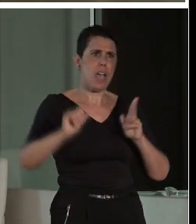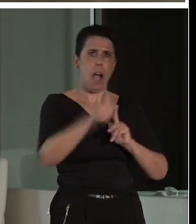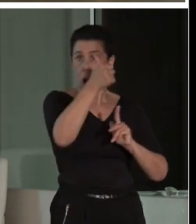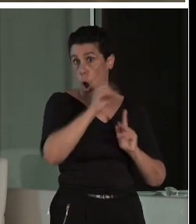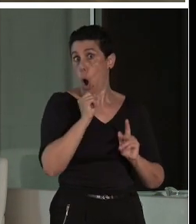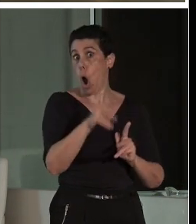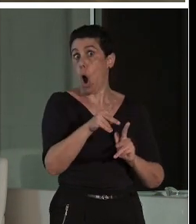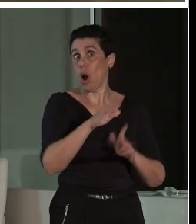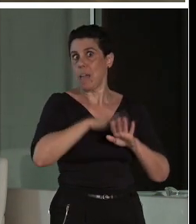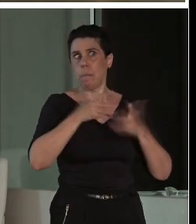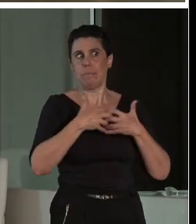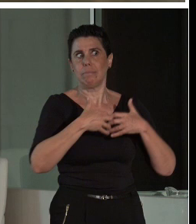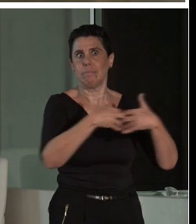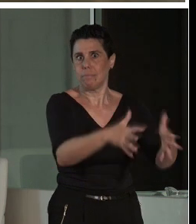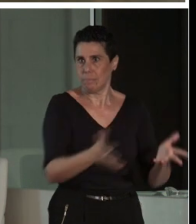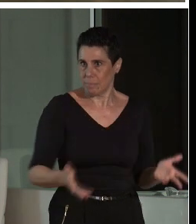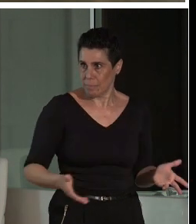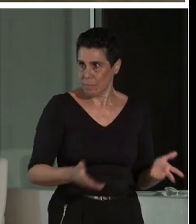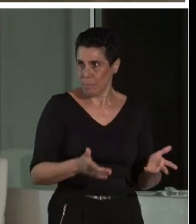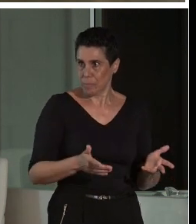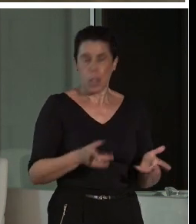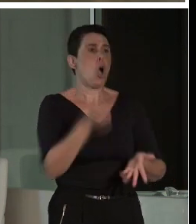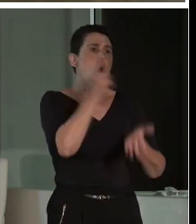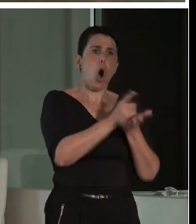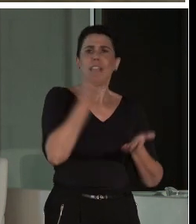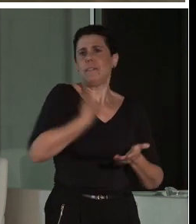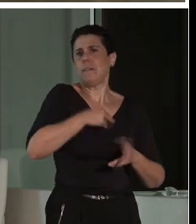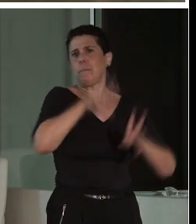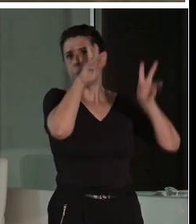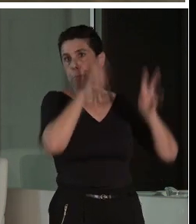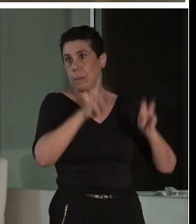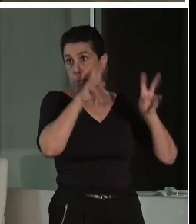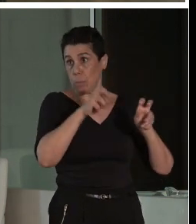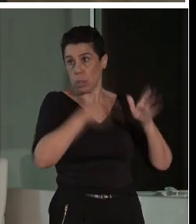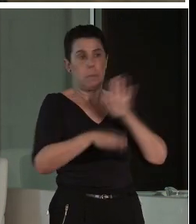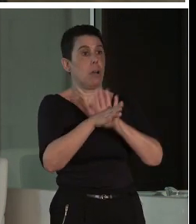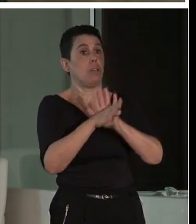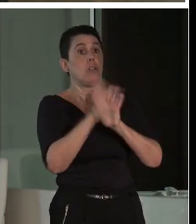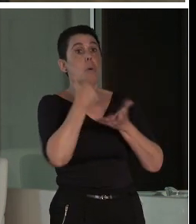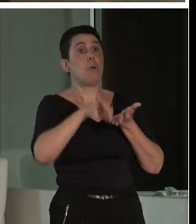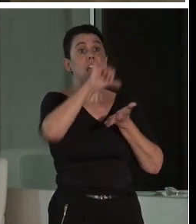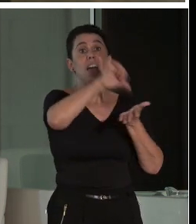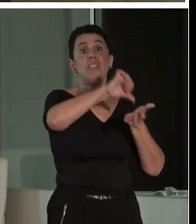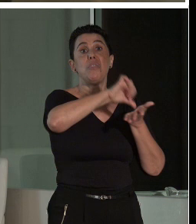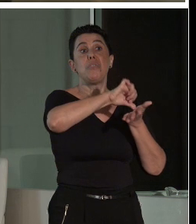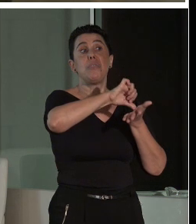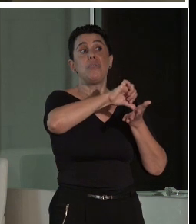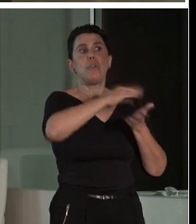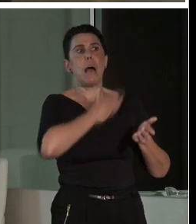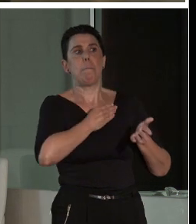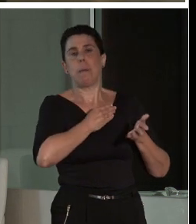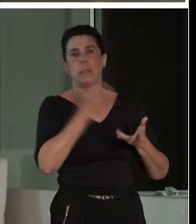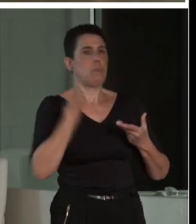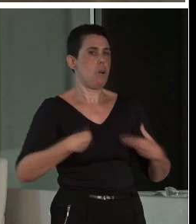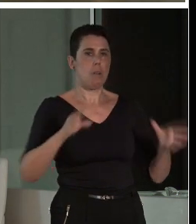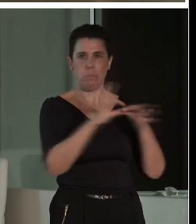volver a darle otra vuelta de tuerca a este asunto, porque lo que decíamos, no se puede separar la ciudad del patrimonio. Dentro de